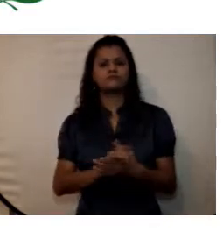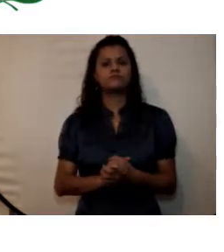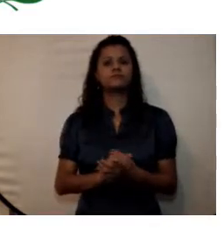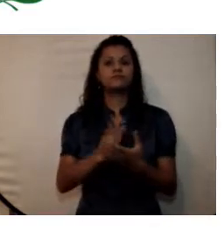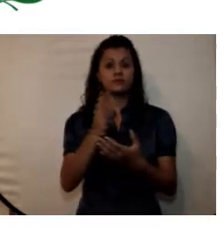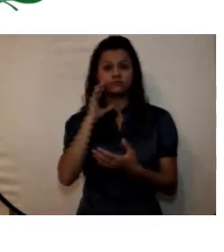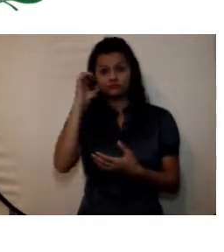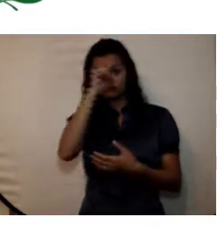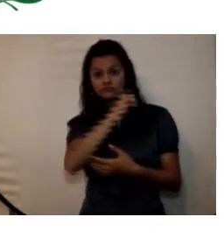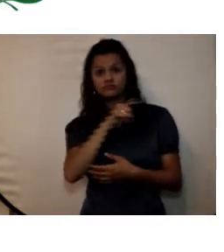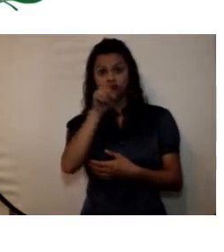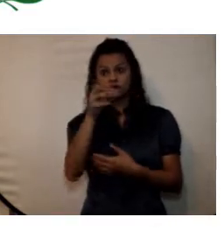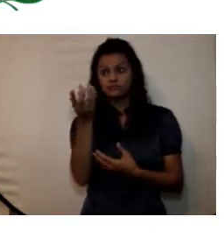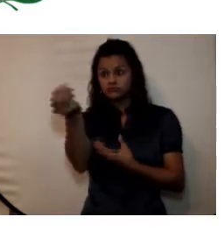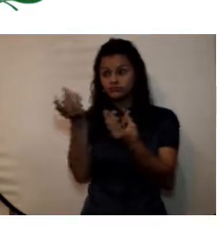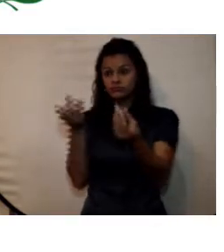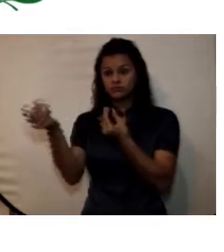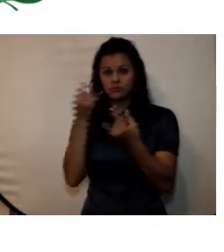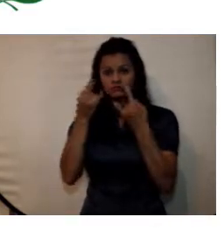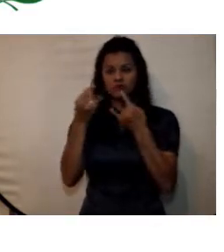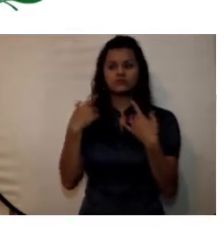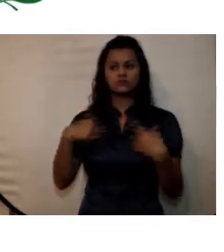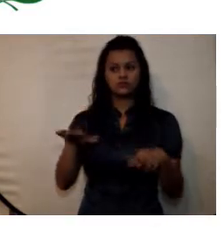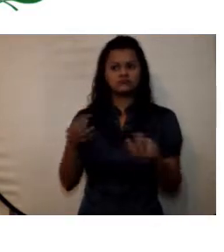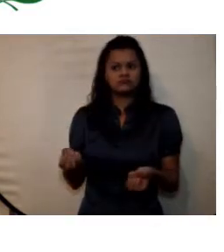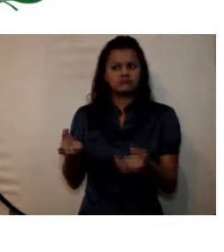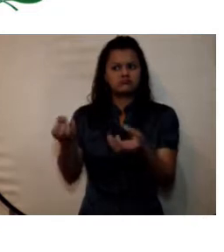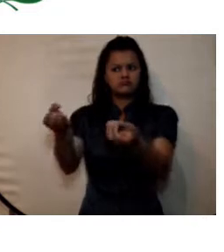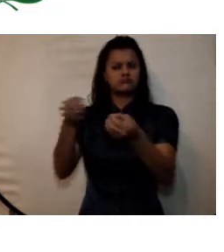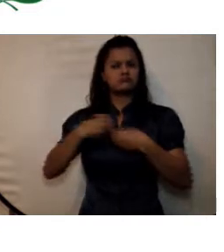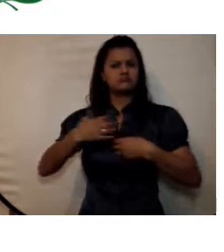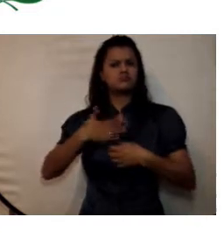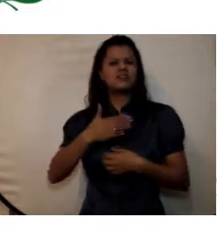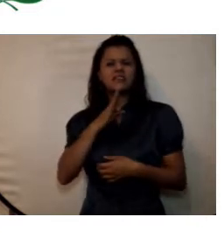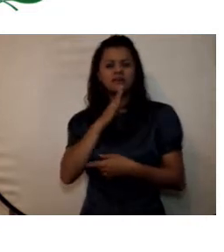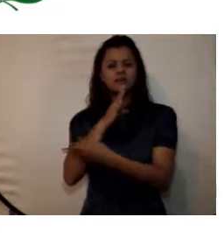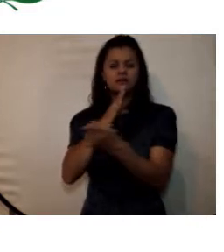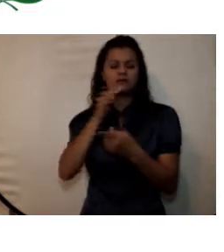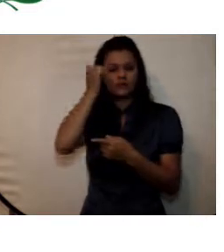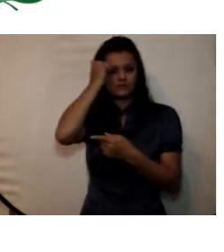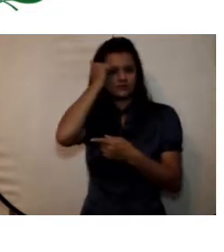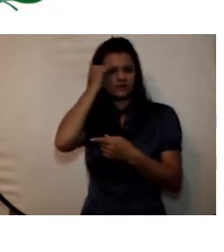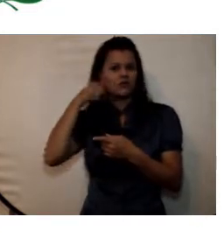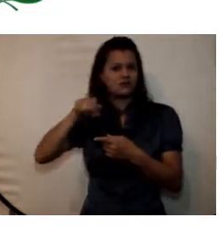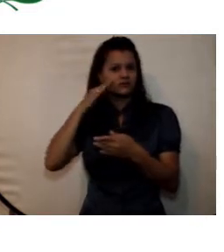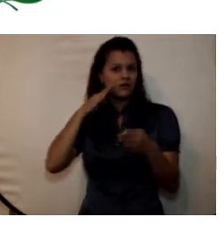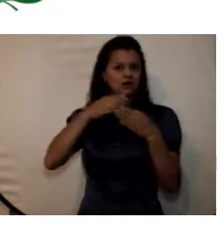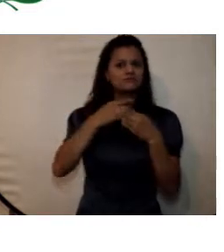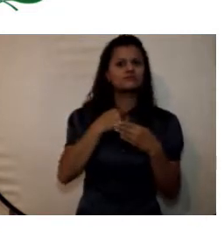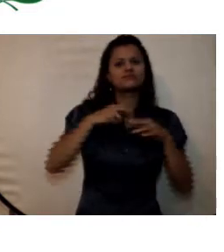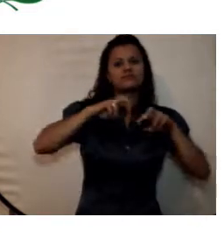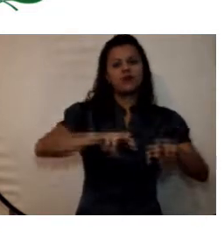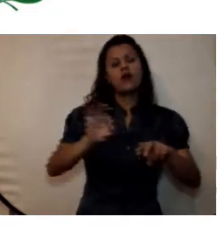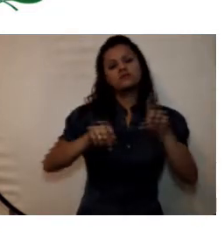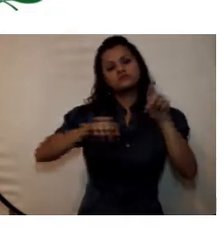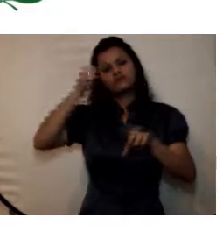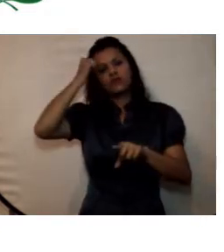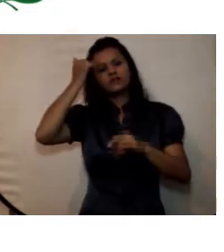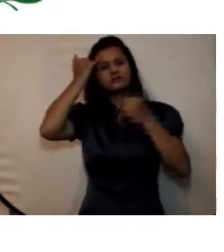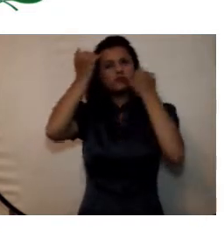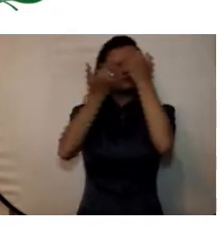grupos de interés que son nuestros docentes que tienen connotación también de investigadores o docentes que también son innovadores o emprendedores